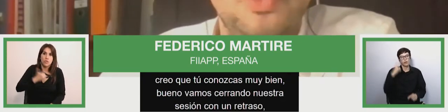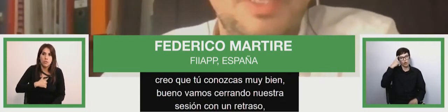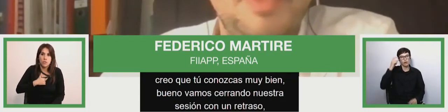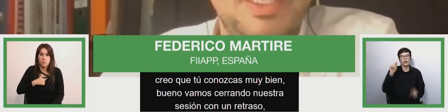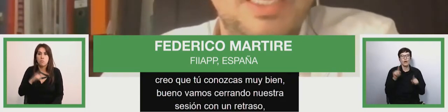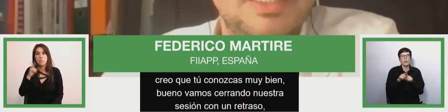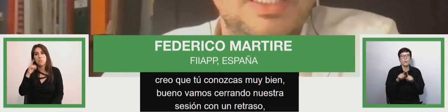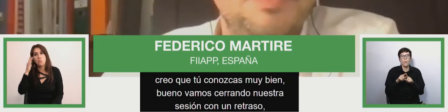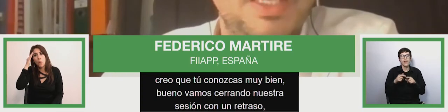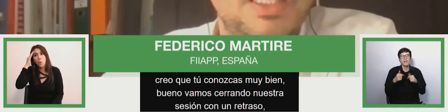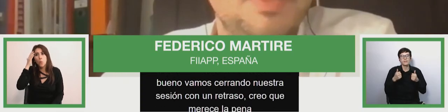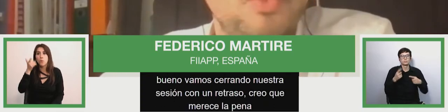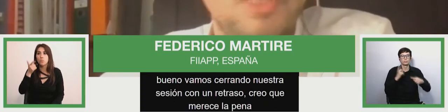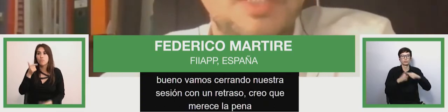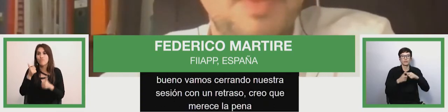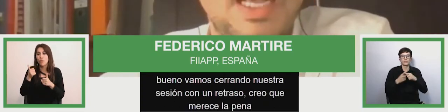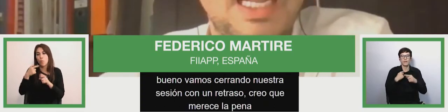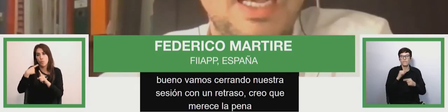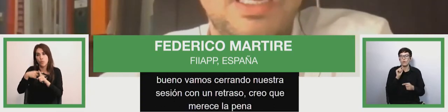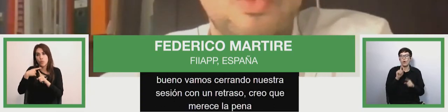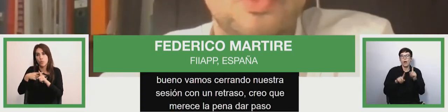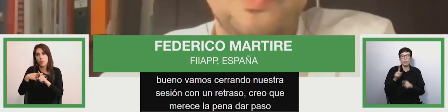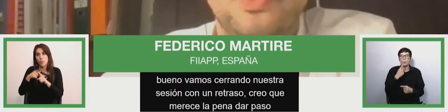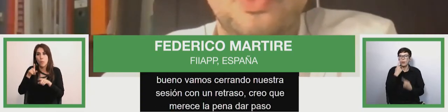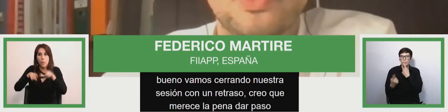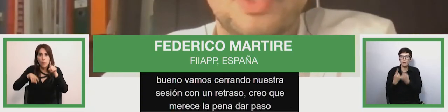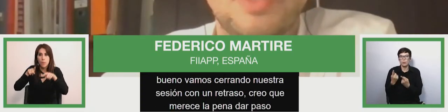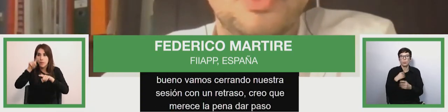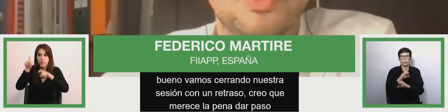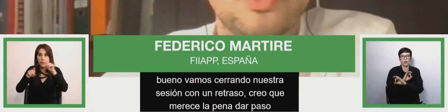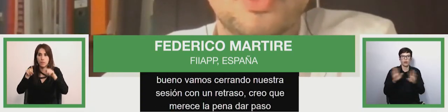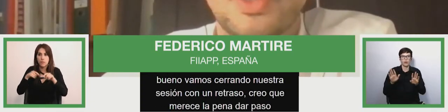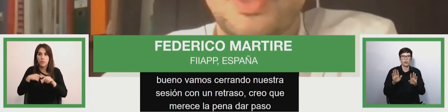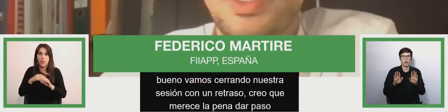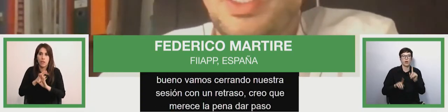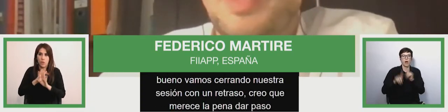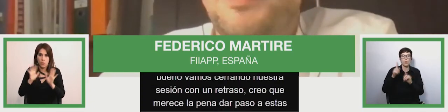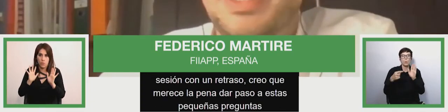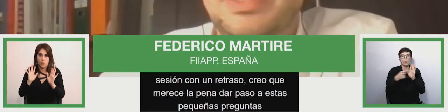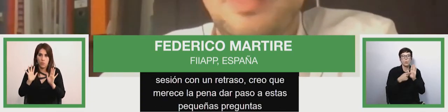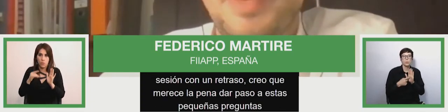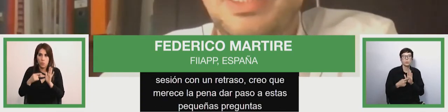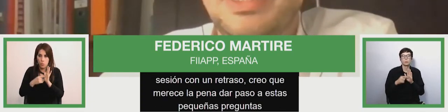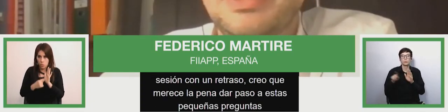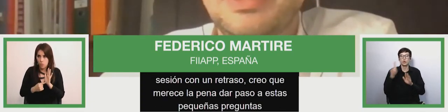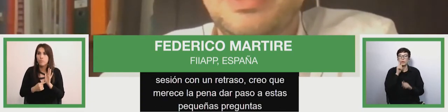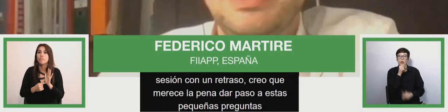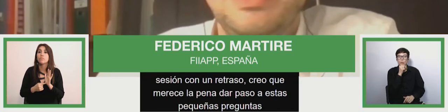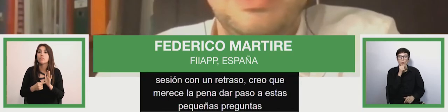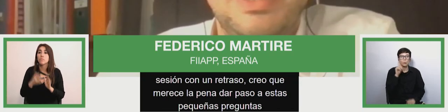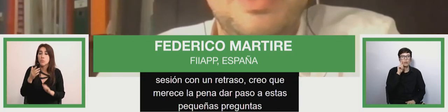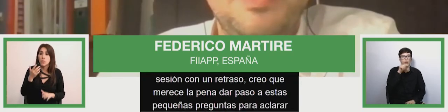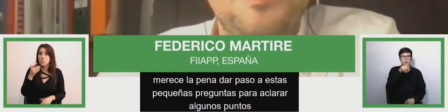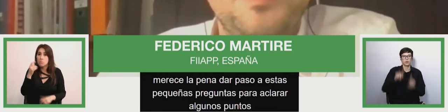paso también a estas pequeñas preguntas para aclarar algunos puntos a nuestros participantes